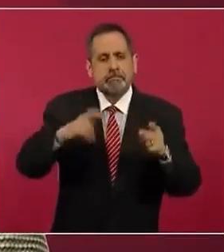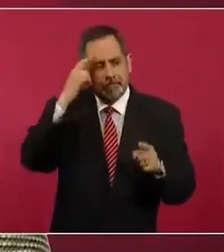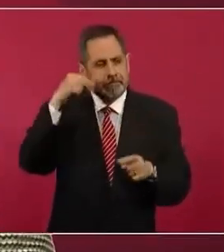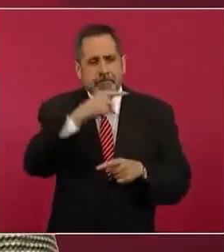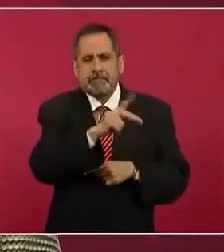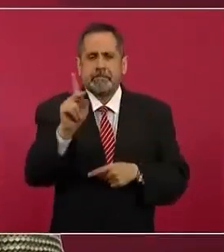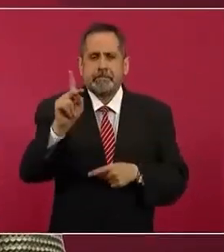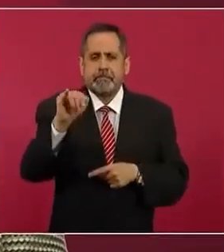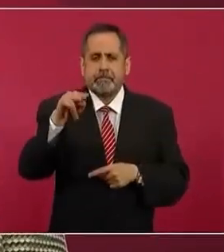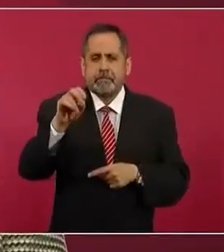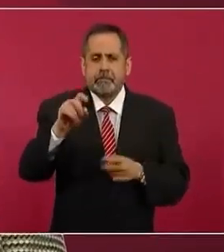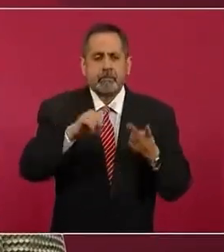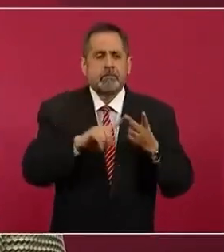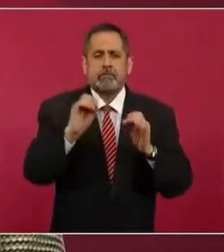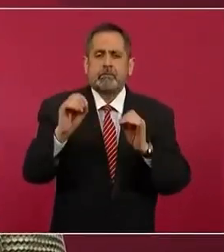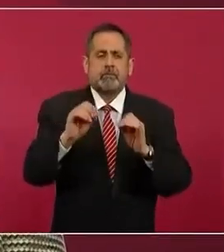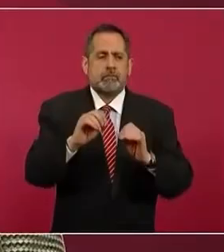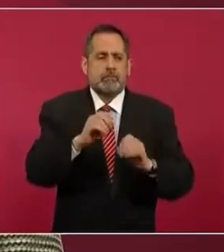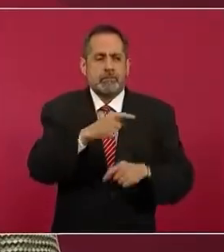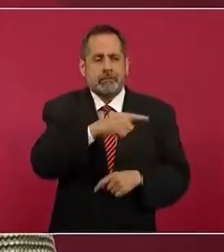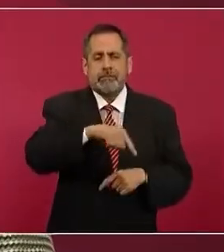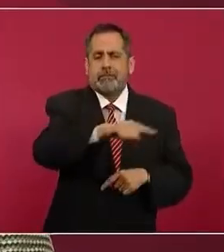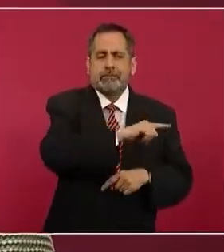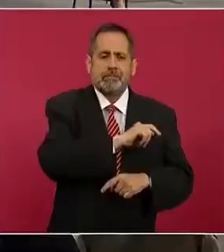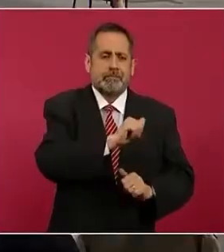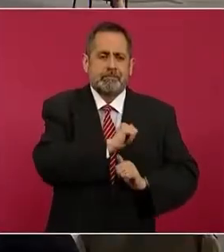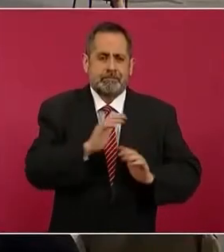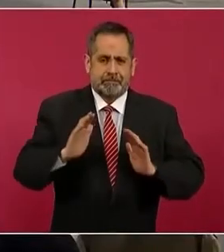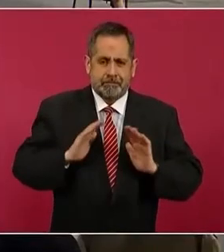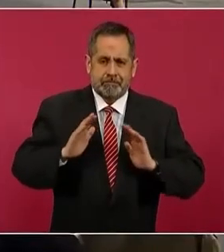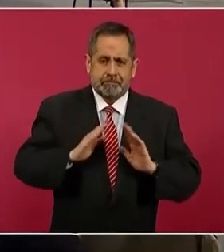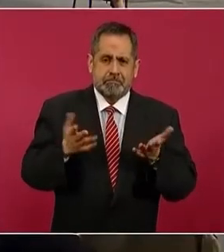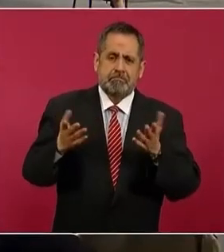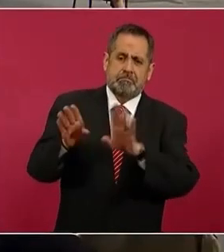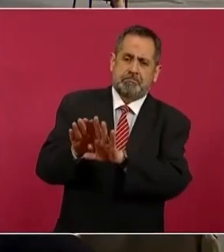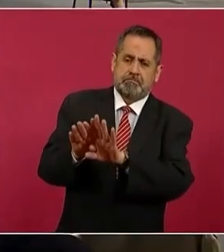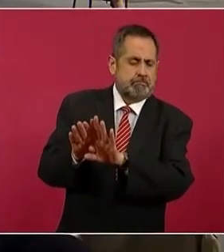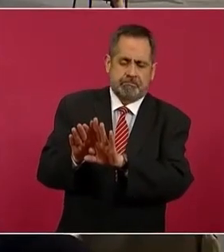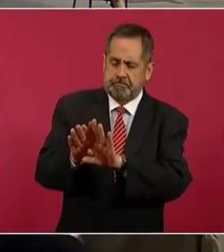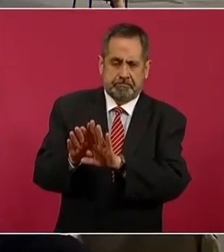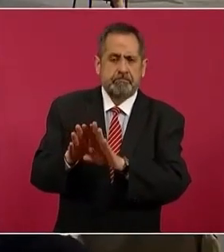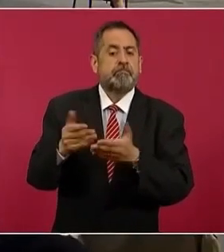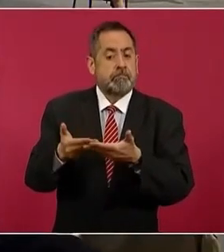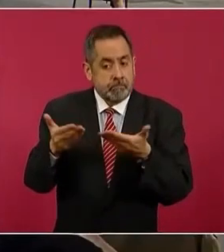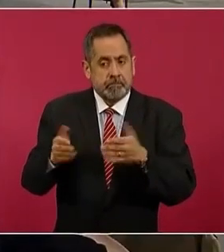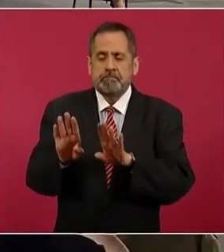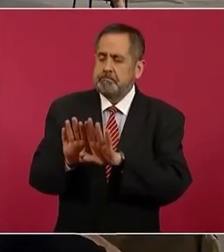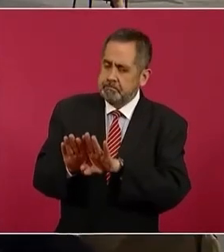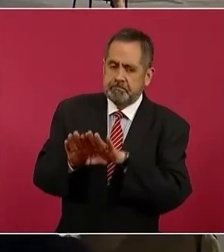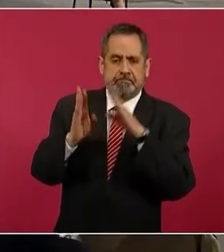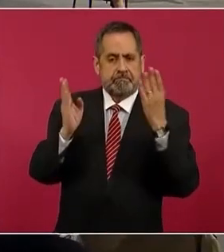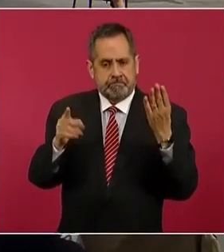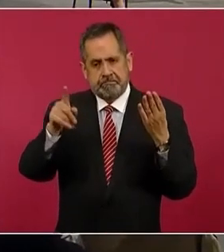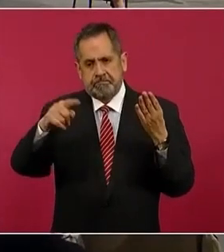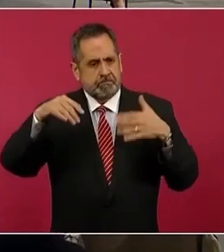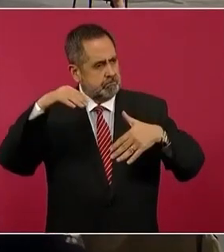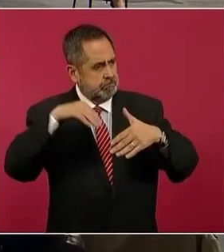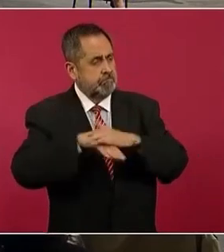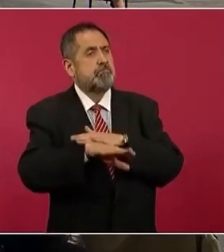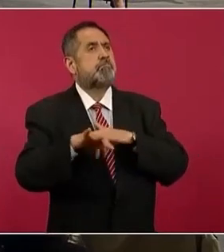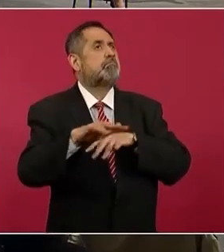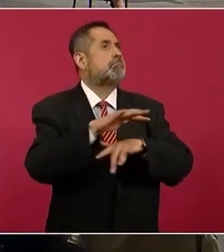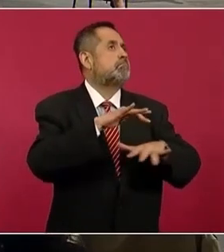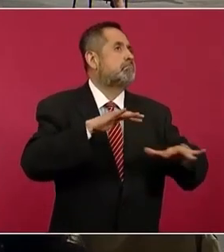militar. Número uno, a lo público, al bienestar social, a que la gente goce y disfrute